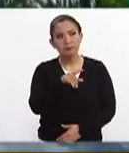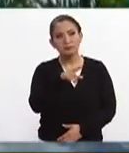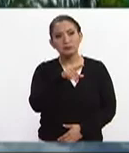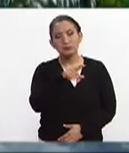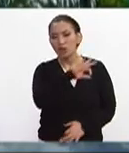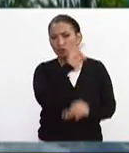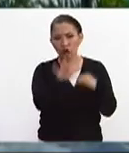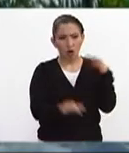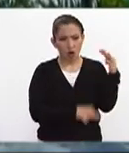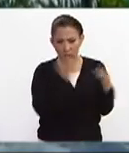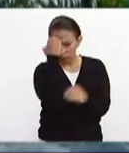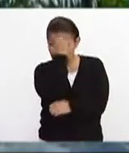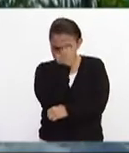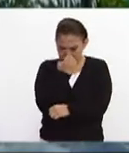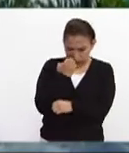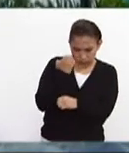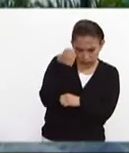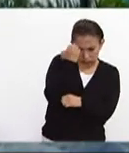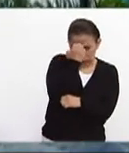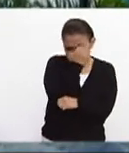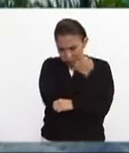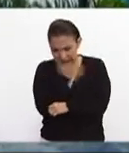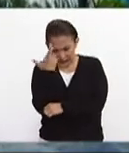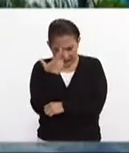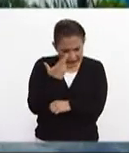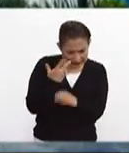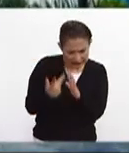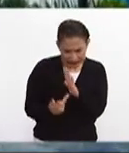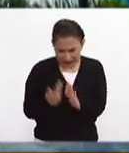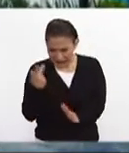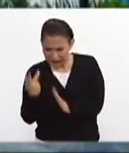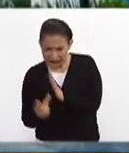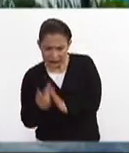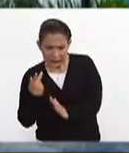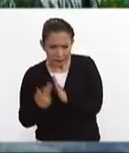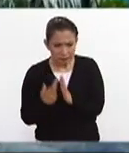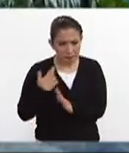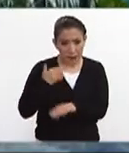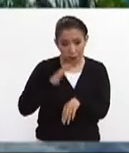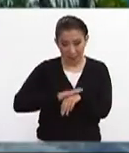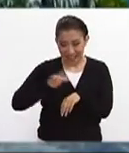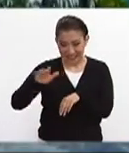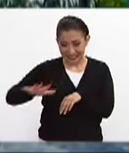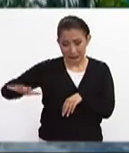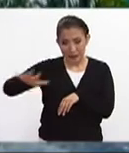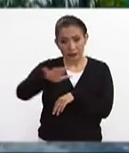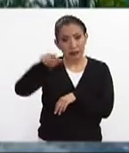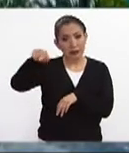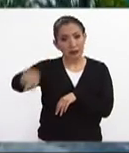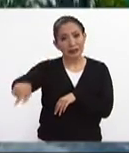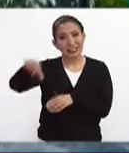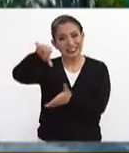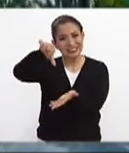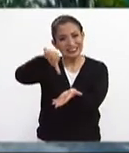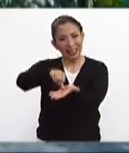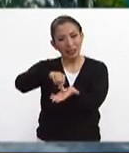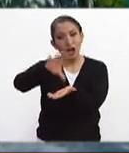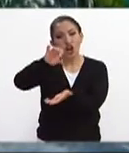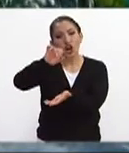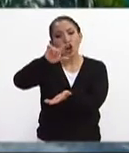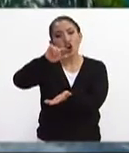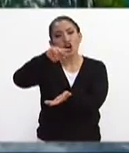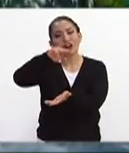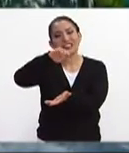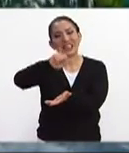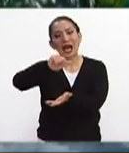todos los reconocimientos y revisiones que se han realizado, sobre todo en la parte central de lo que es la colonia